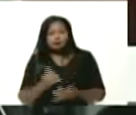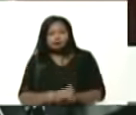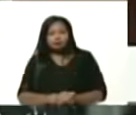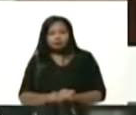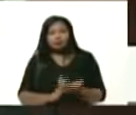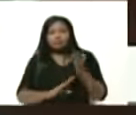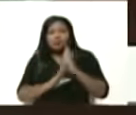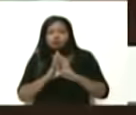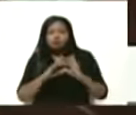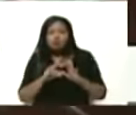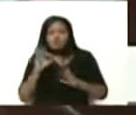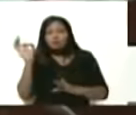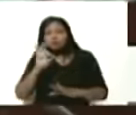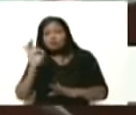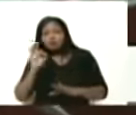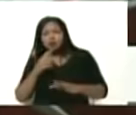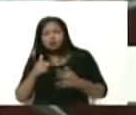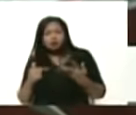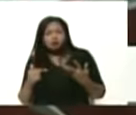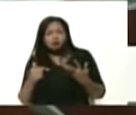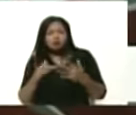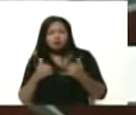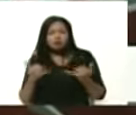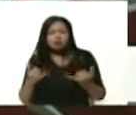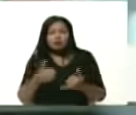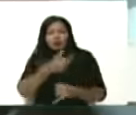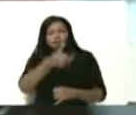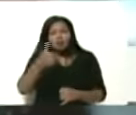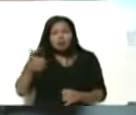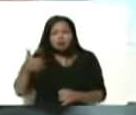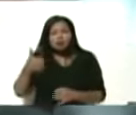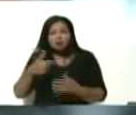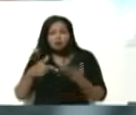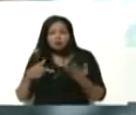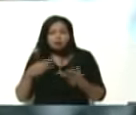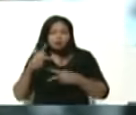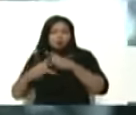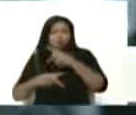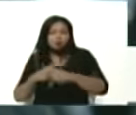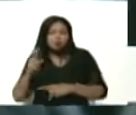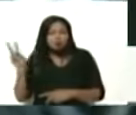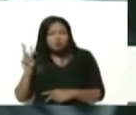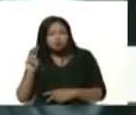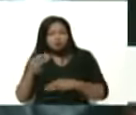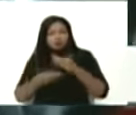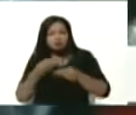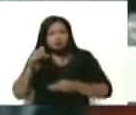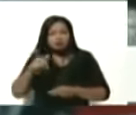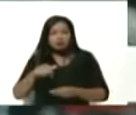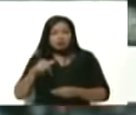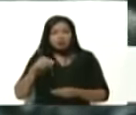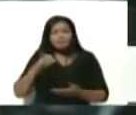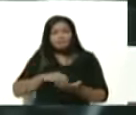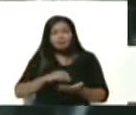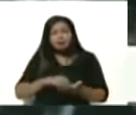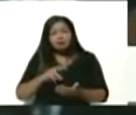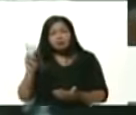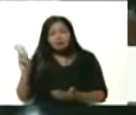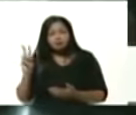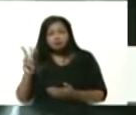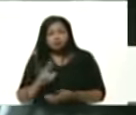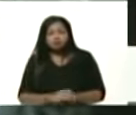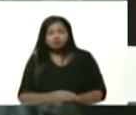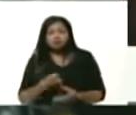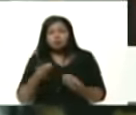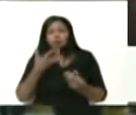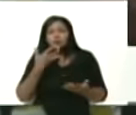mayor el porcentaje de piezas y partes de cada una de las cosas que producimos en Venezuela hechas aquí en Miranda y en Venezuela Orlando gracias